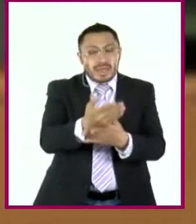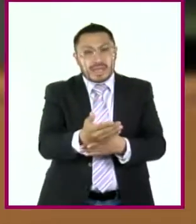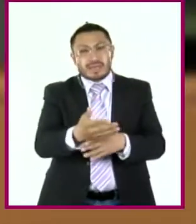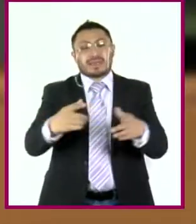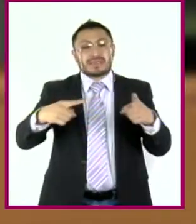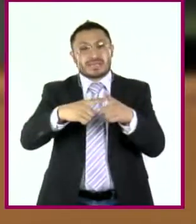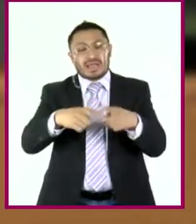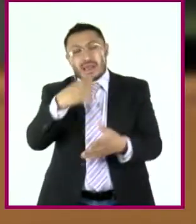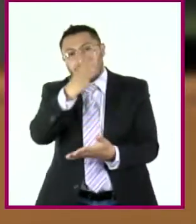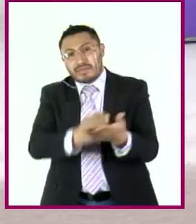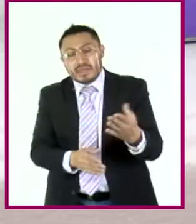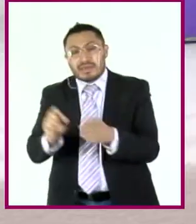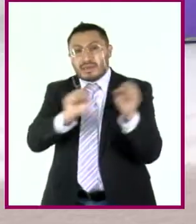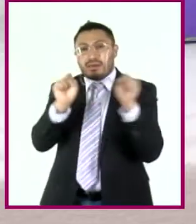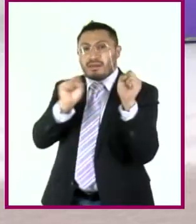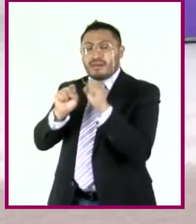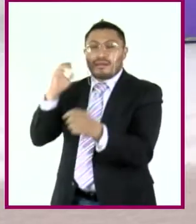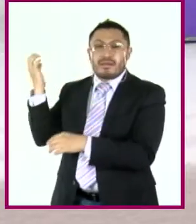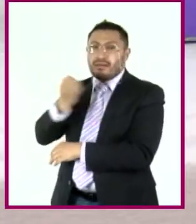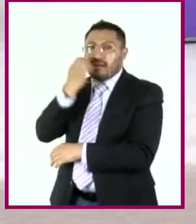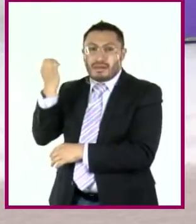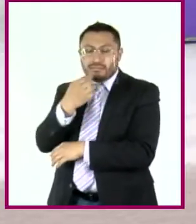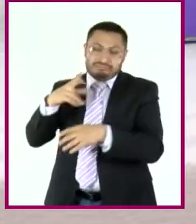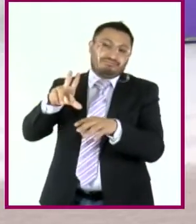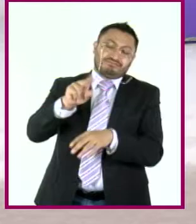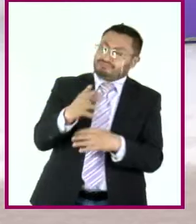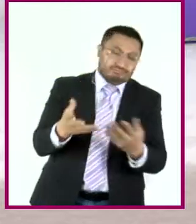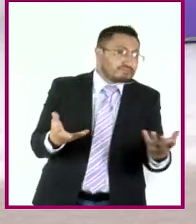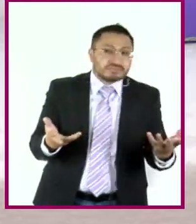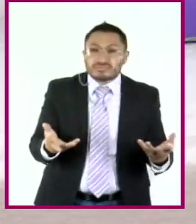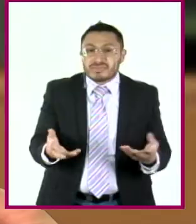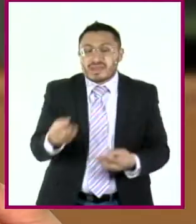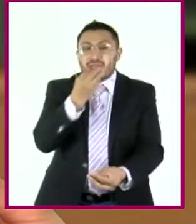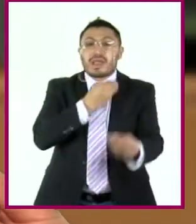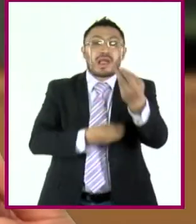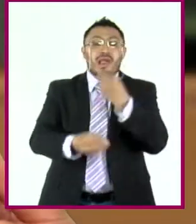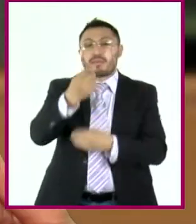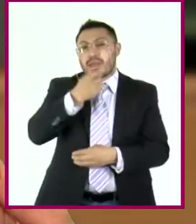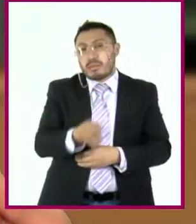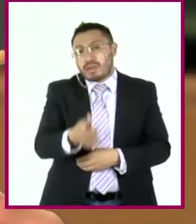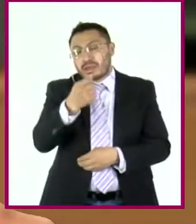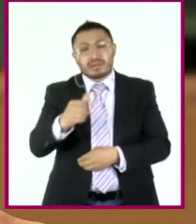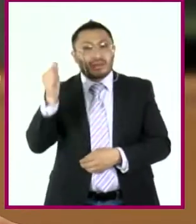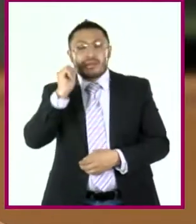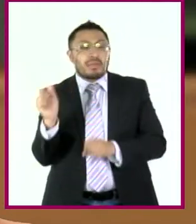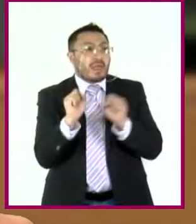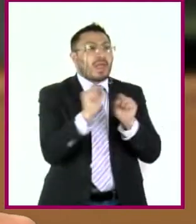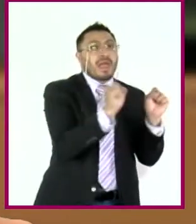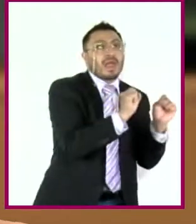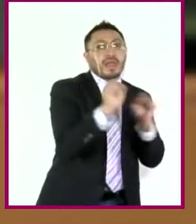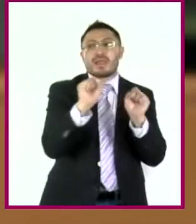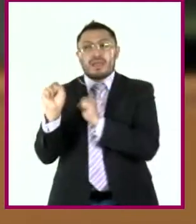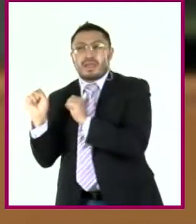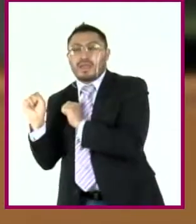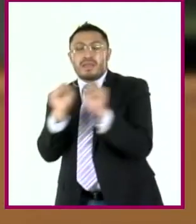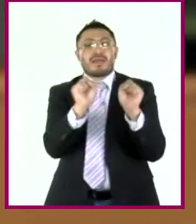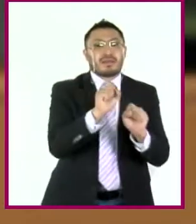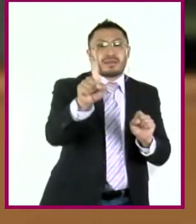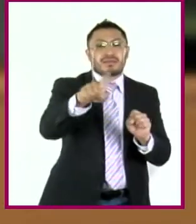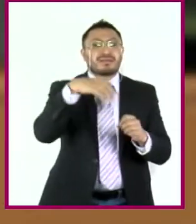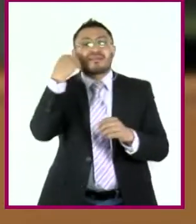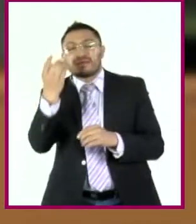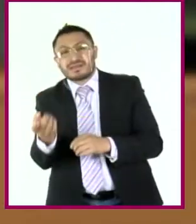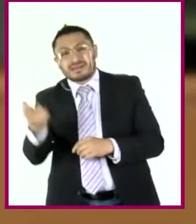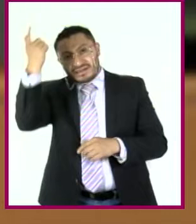tarea y nos vamos corriendo a la escuela. Apenas si probamos bocado y siempre corre y corre. ¿Y tú todavía quieres que salgamos una noche